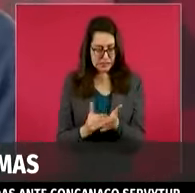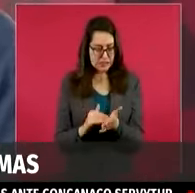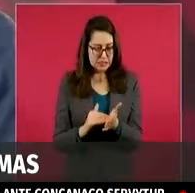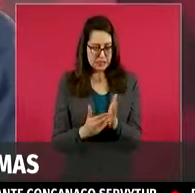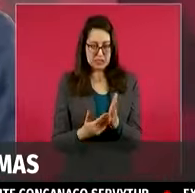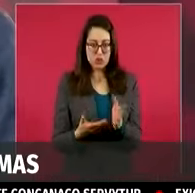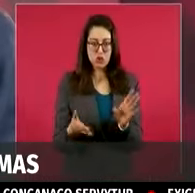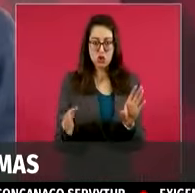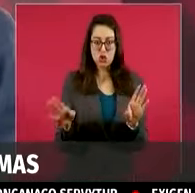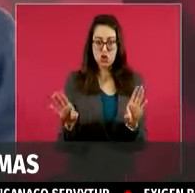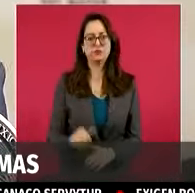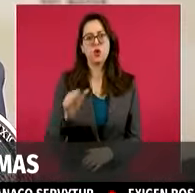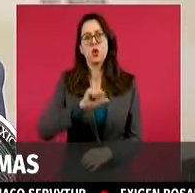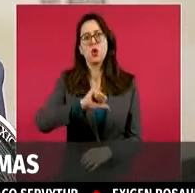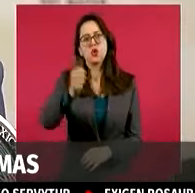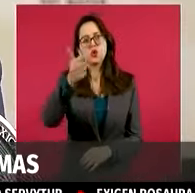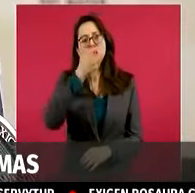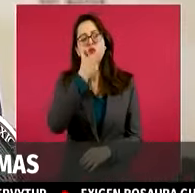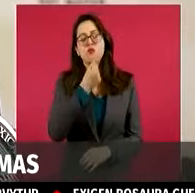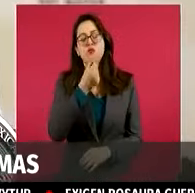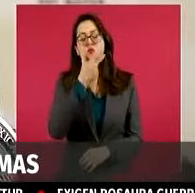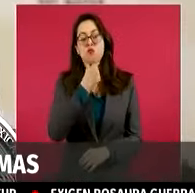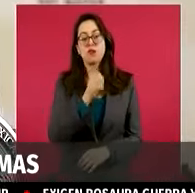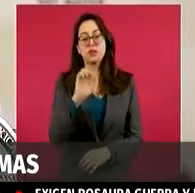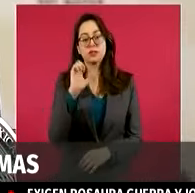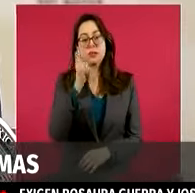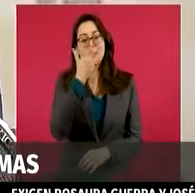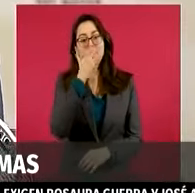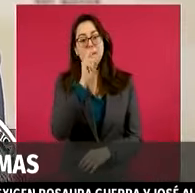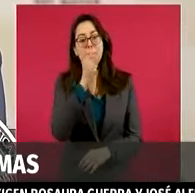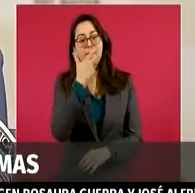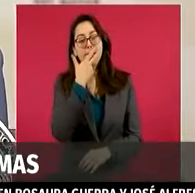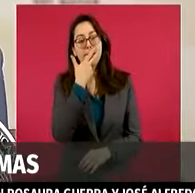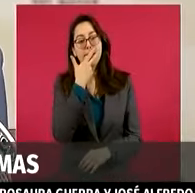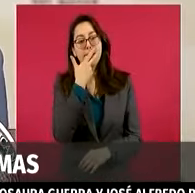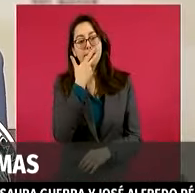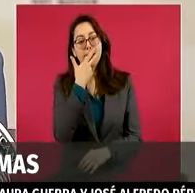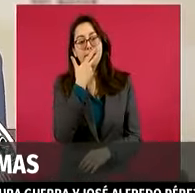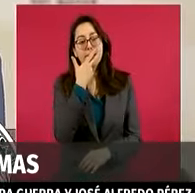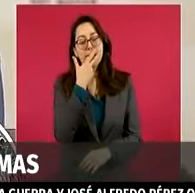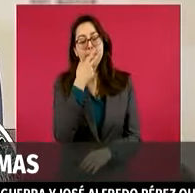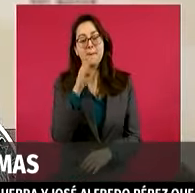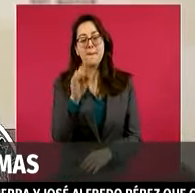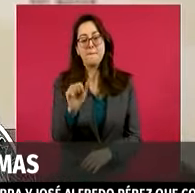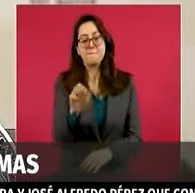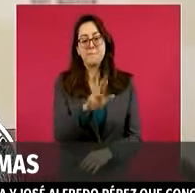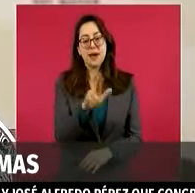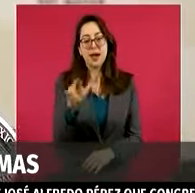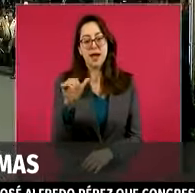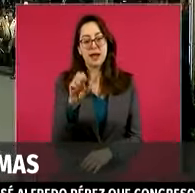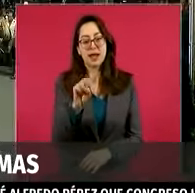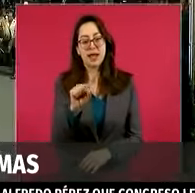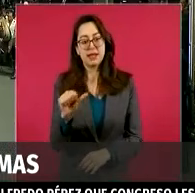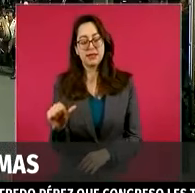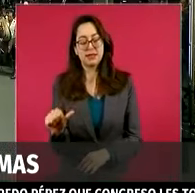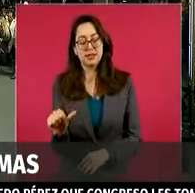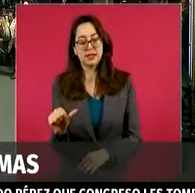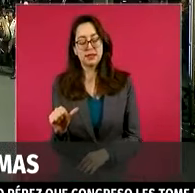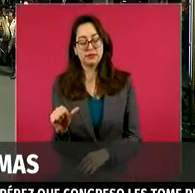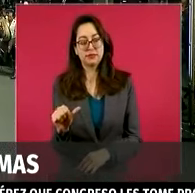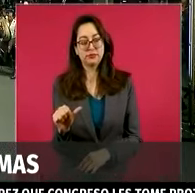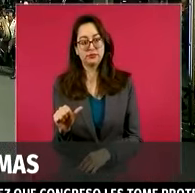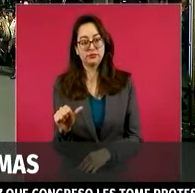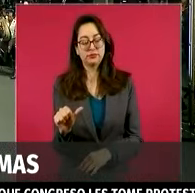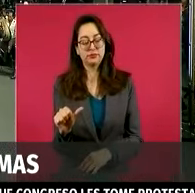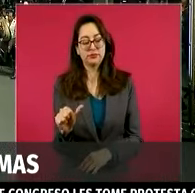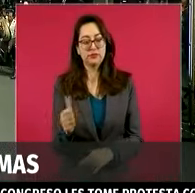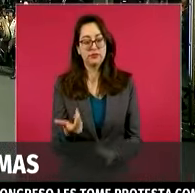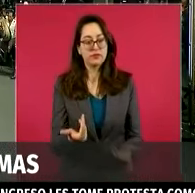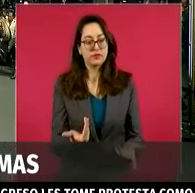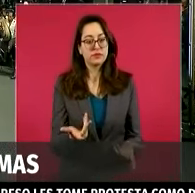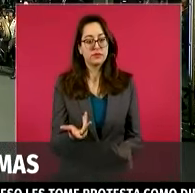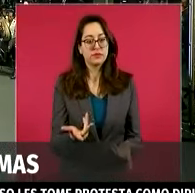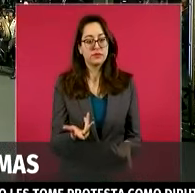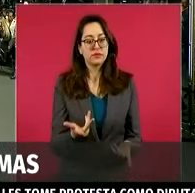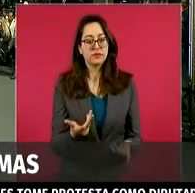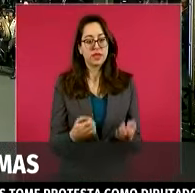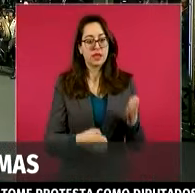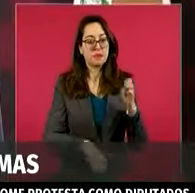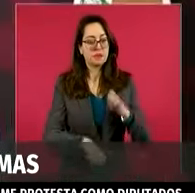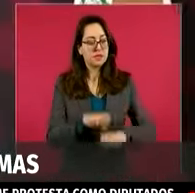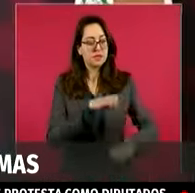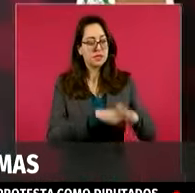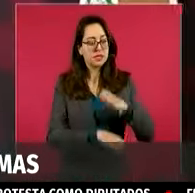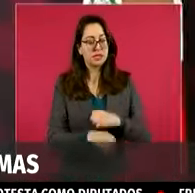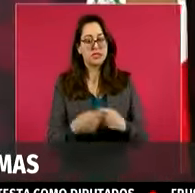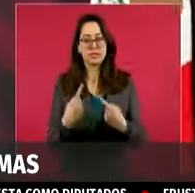candidatos respecto a las plataformas electorales y los planes y programas de gobierno, ya que renovaremos